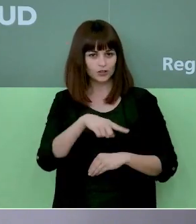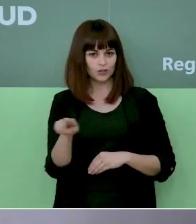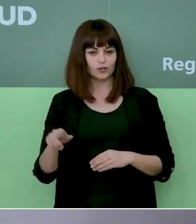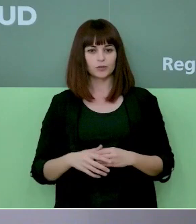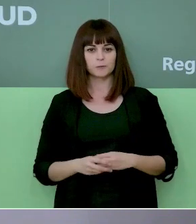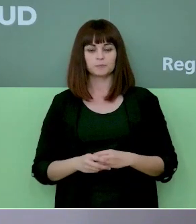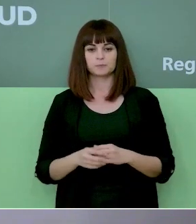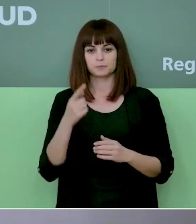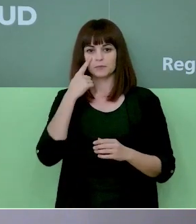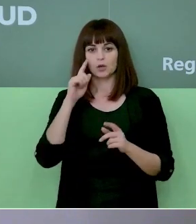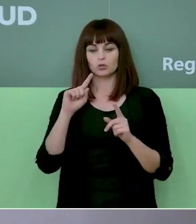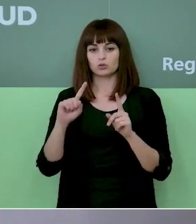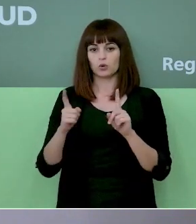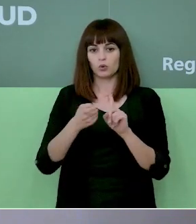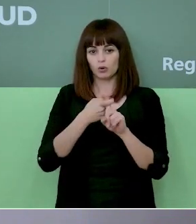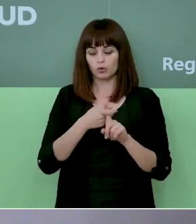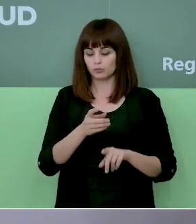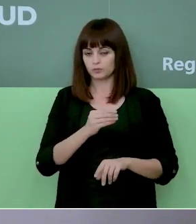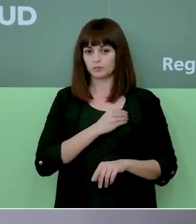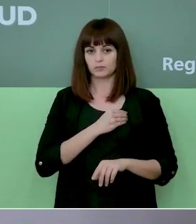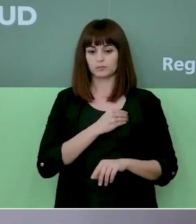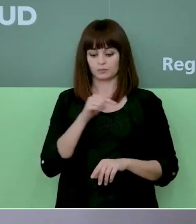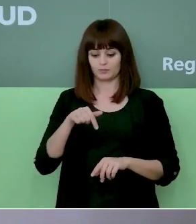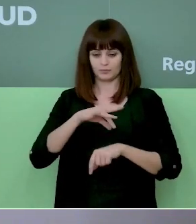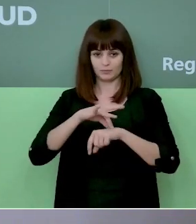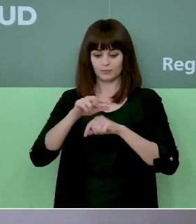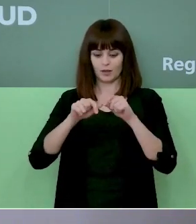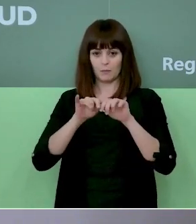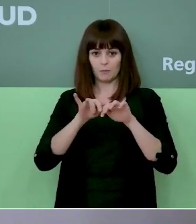La solución para que, por desgracia, esta pandemia